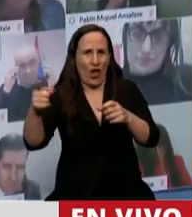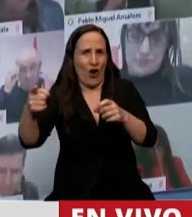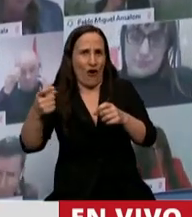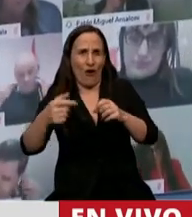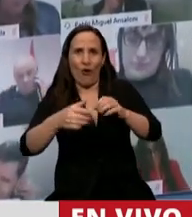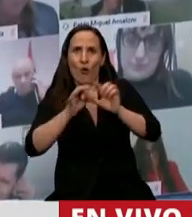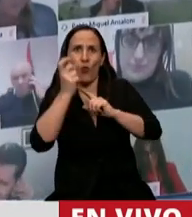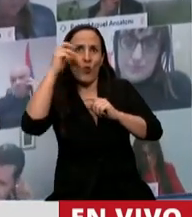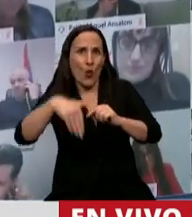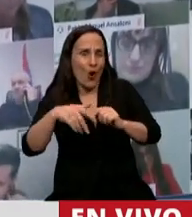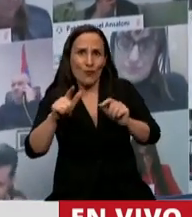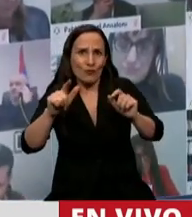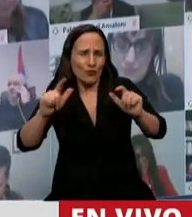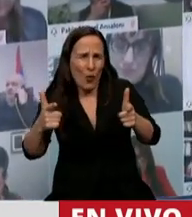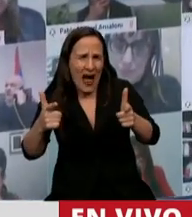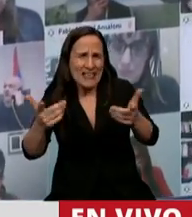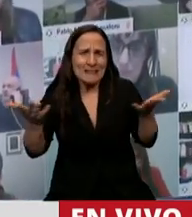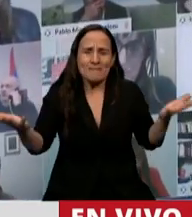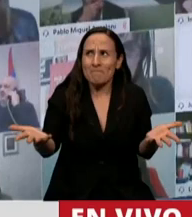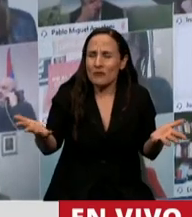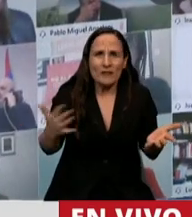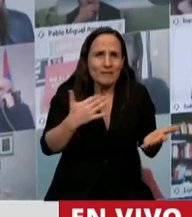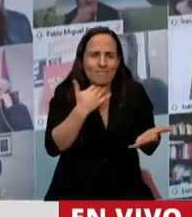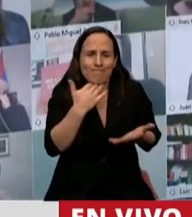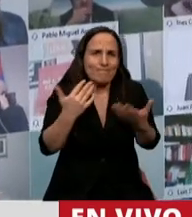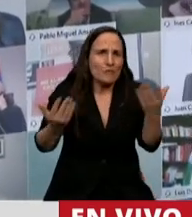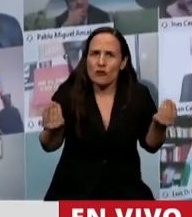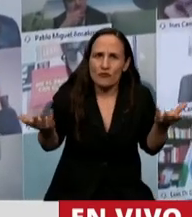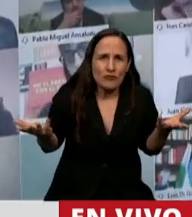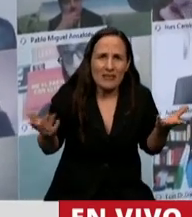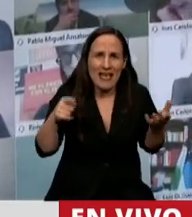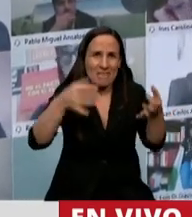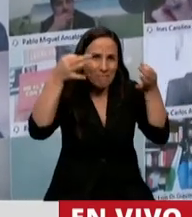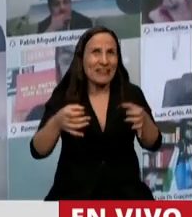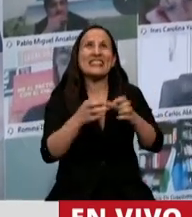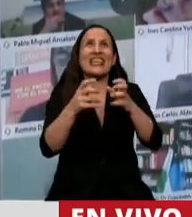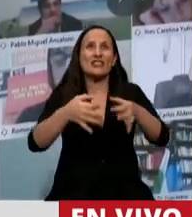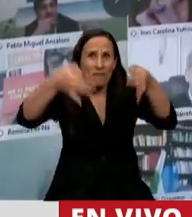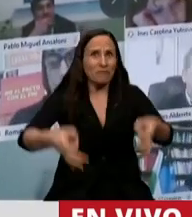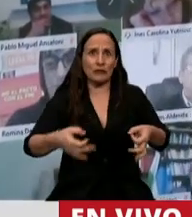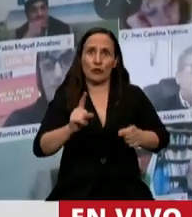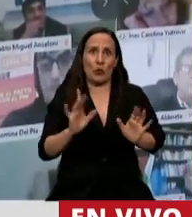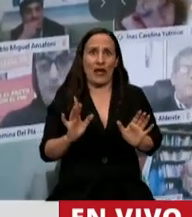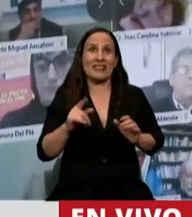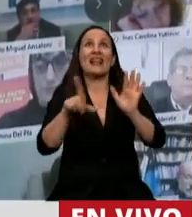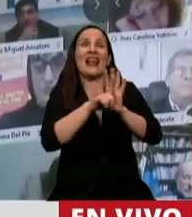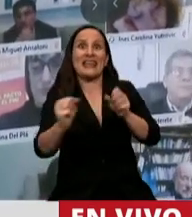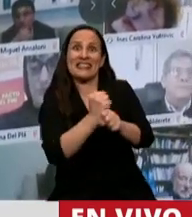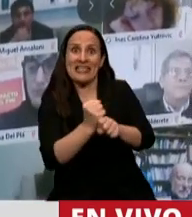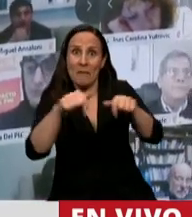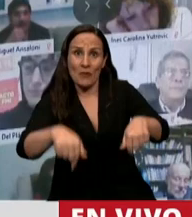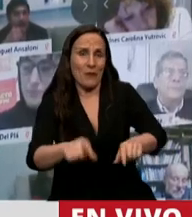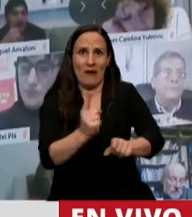manifestación, no hay quórum y por lo tanto no debería sesionarse, no debería sancionarse las leyes.